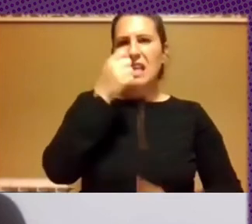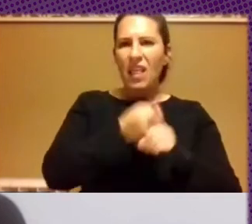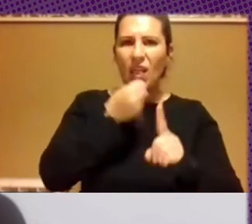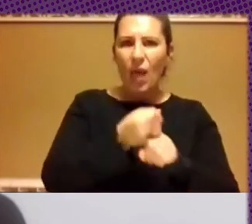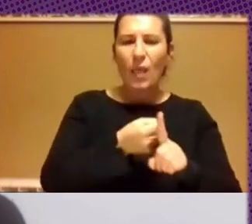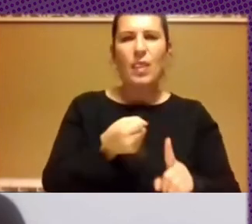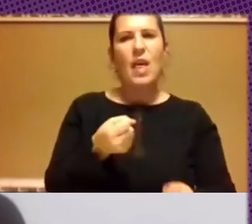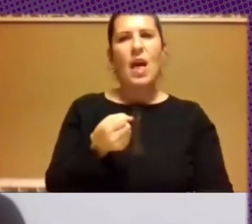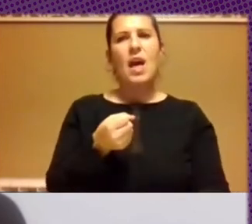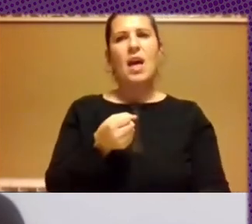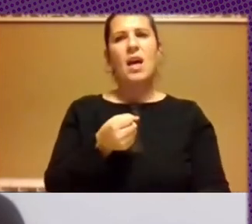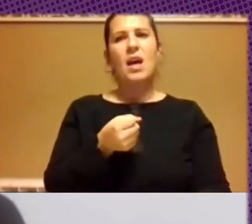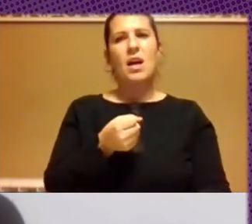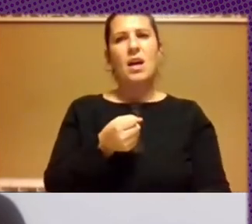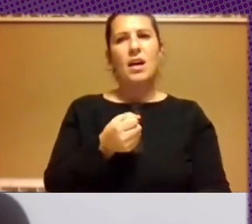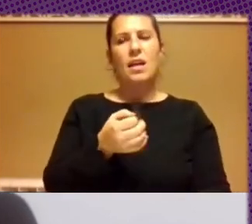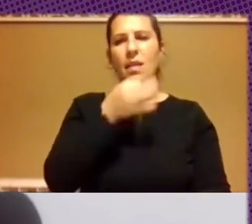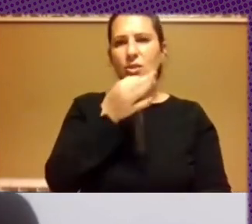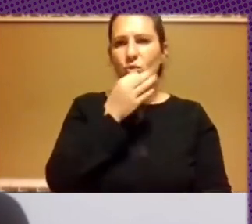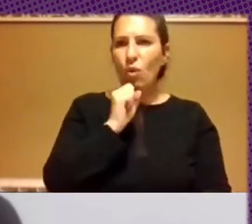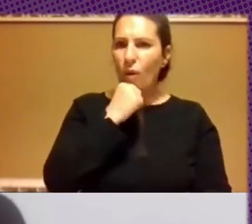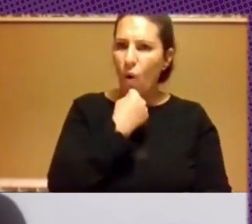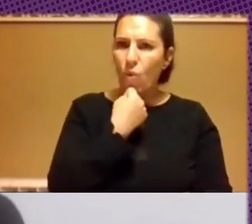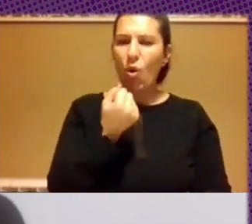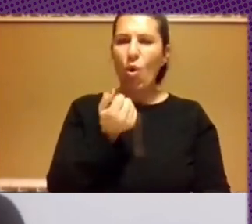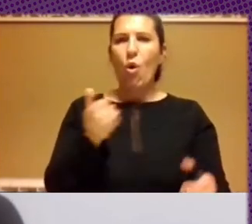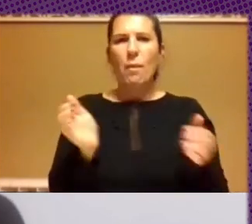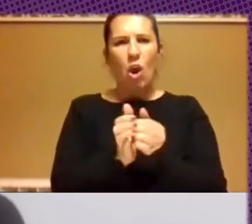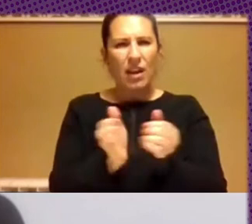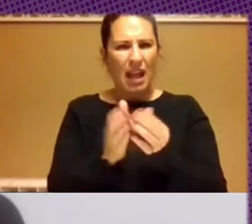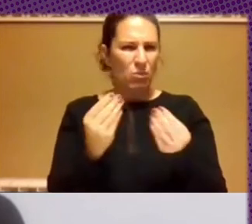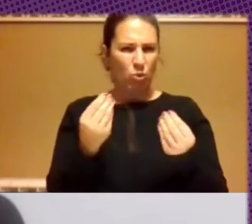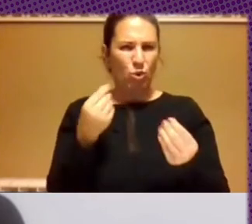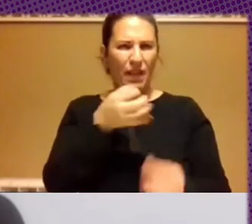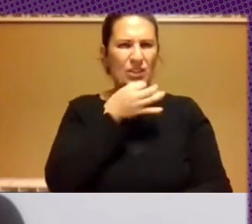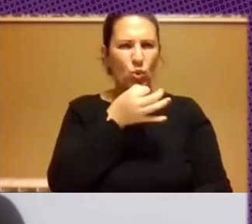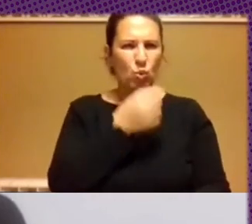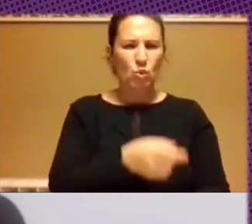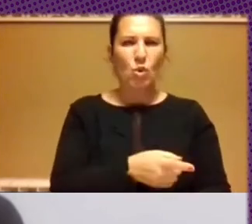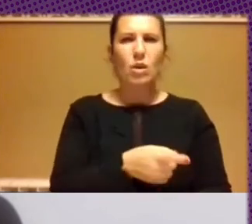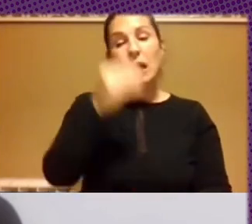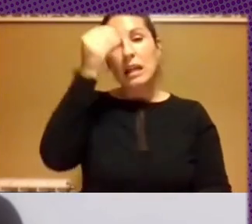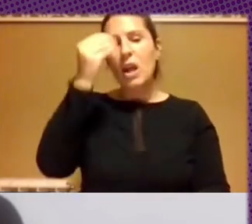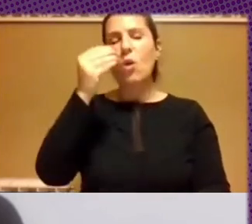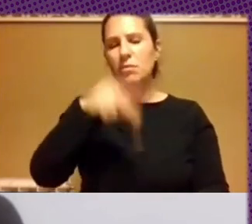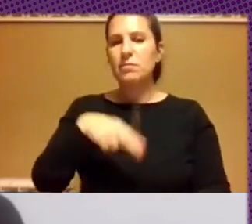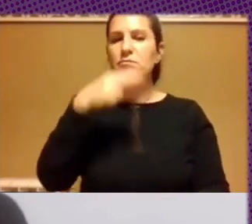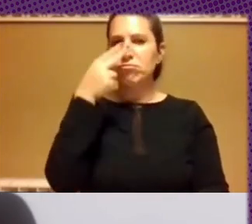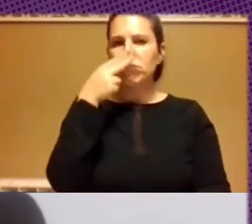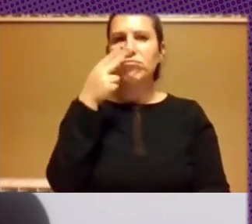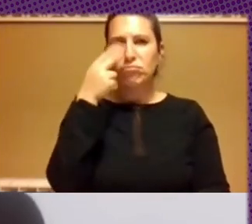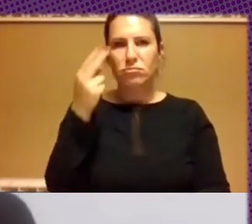va contra el discurso de odio, contra minorías, ¿no? Etcétera. Entonces, creo que va a ser muy interesante, ¿no? Que